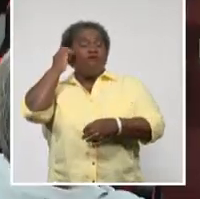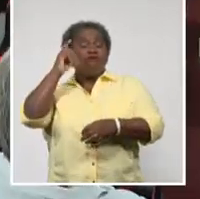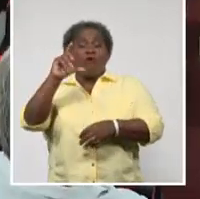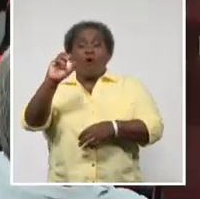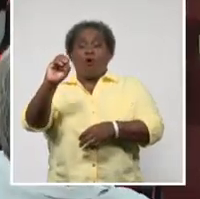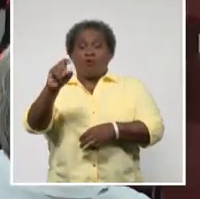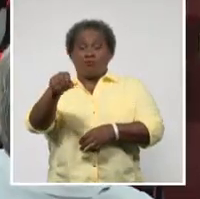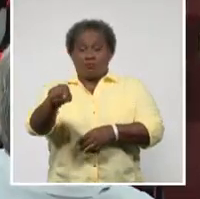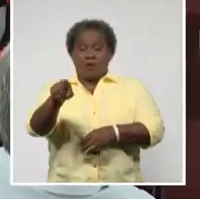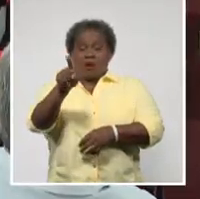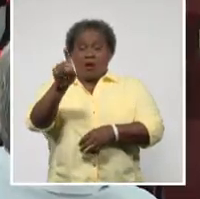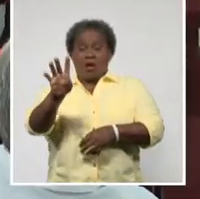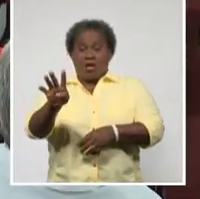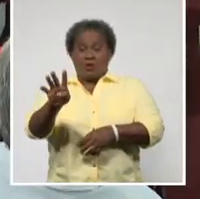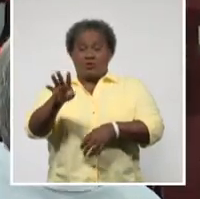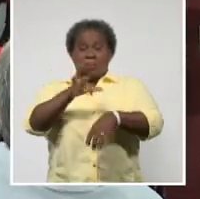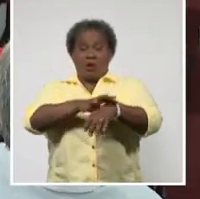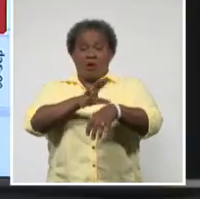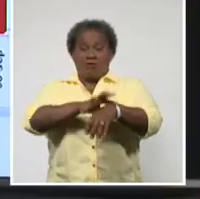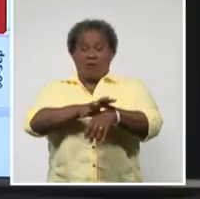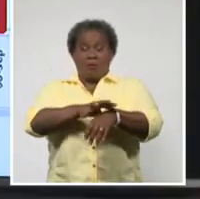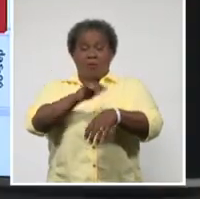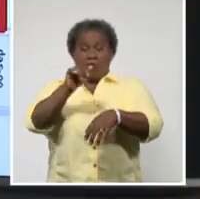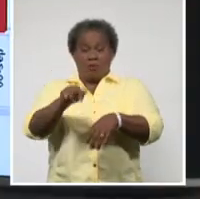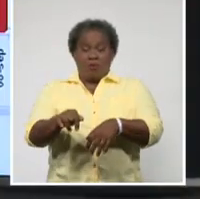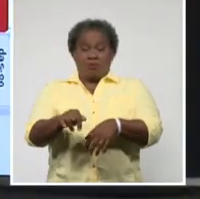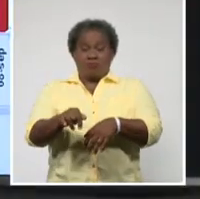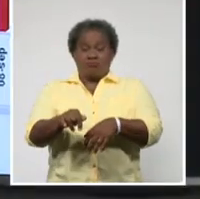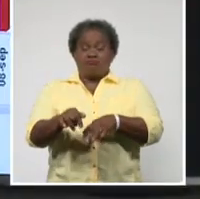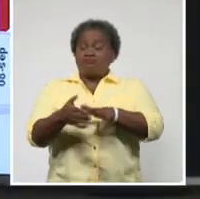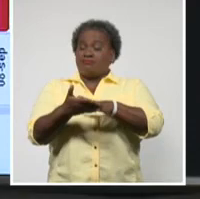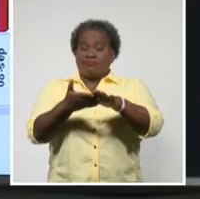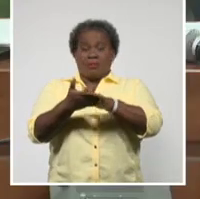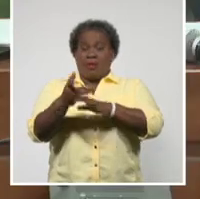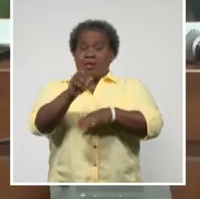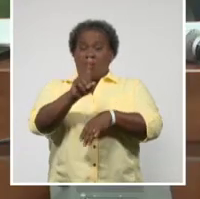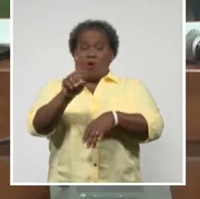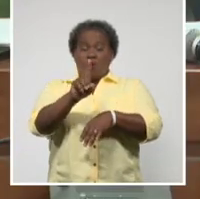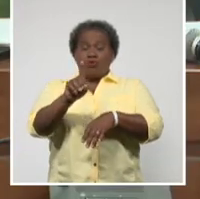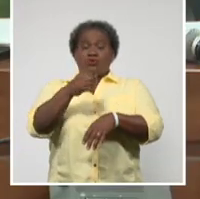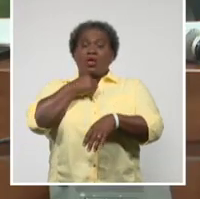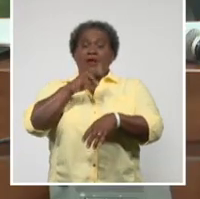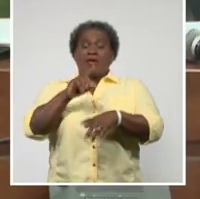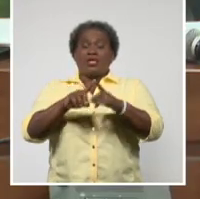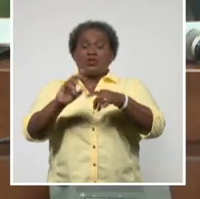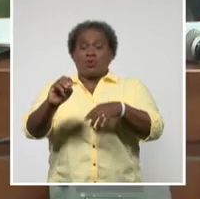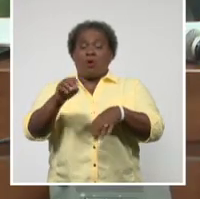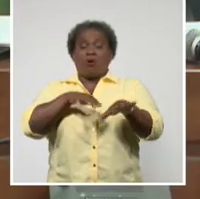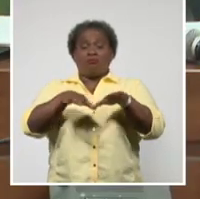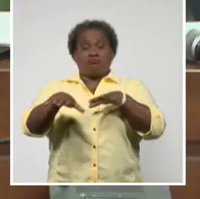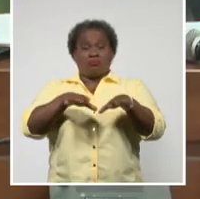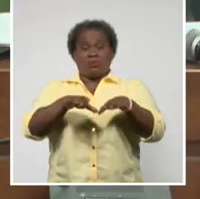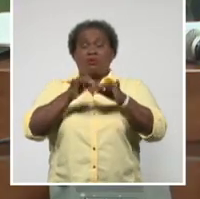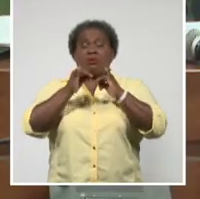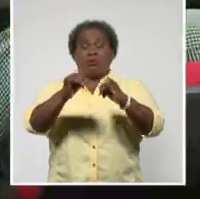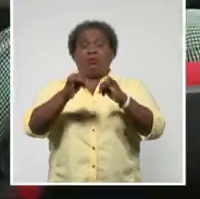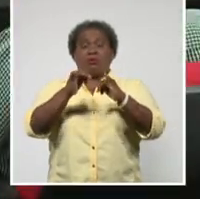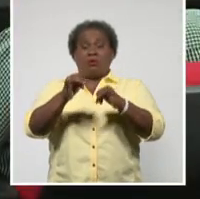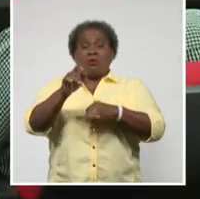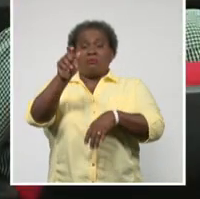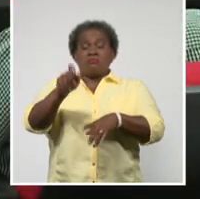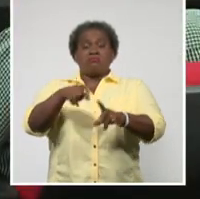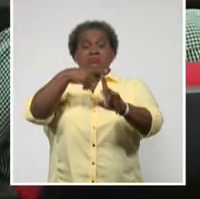pertenecen 14 de los enfermos del día. Ninguno de los 11 eventos de transmisión local activos reportaron este lunes pacientes